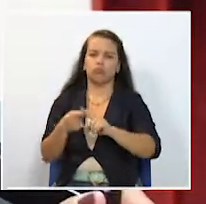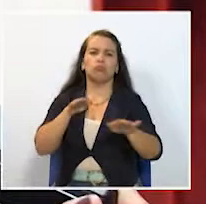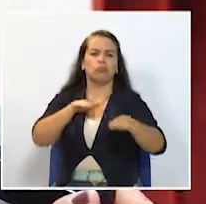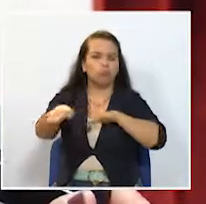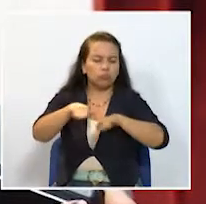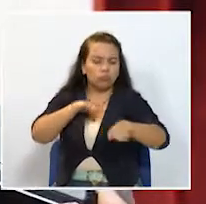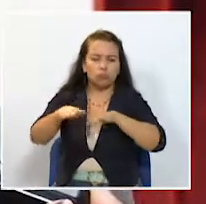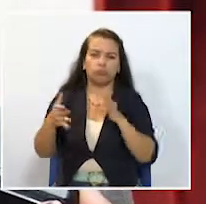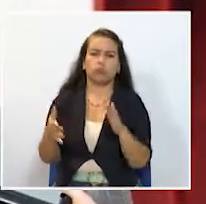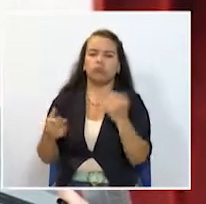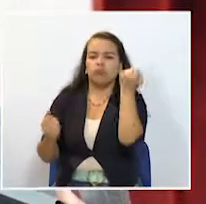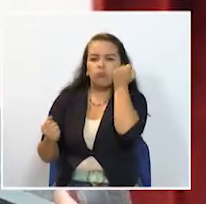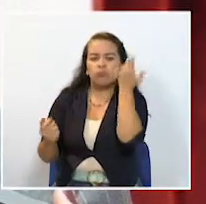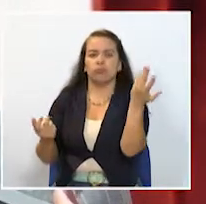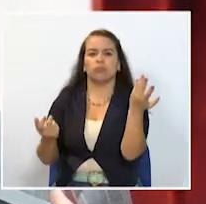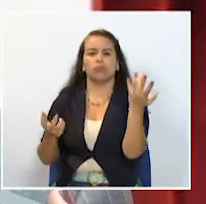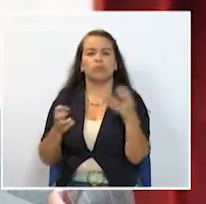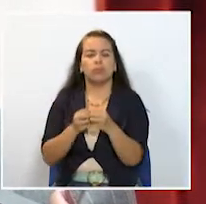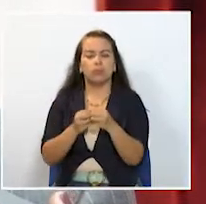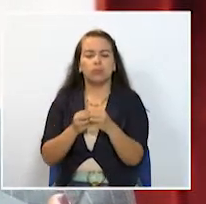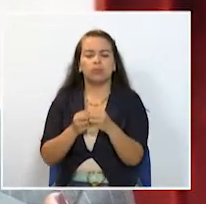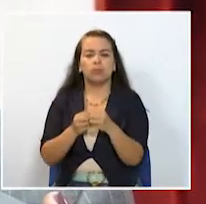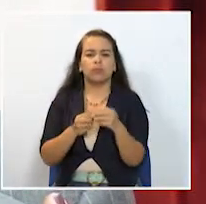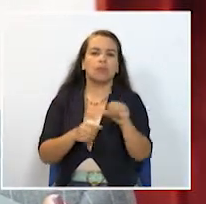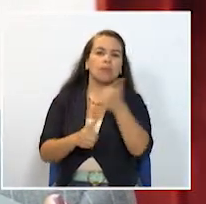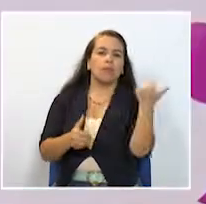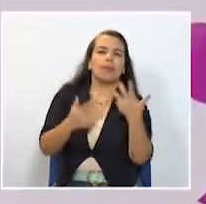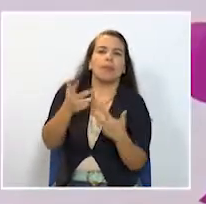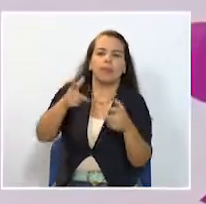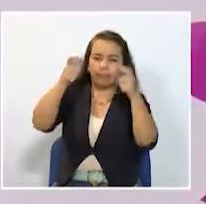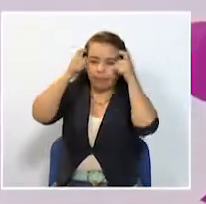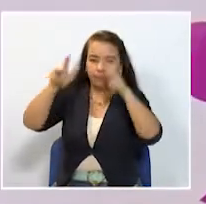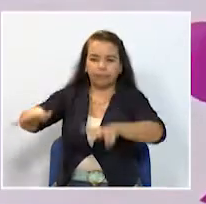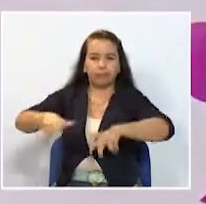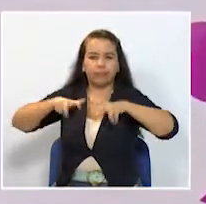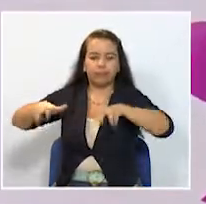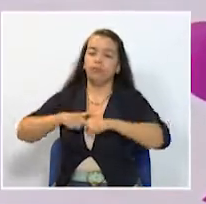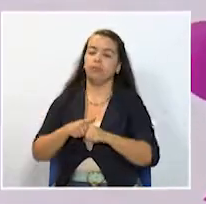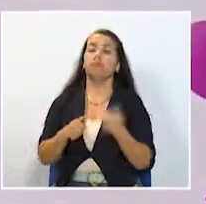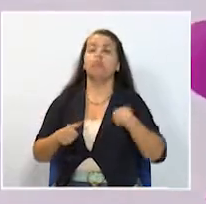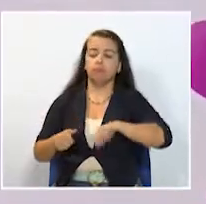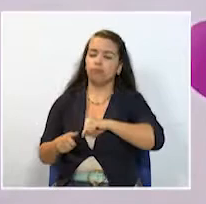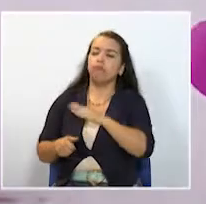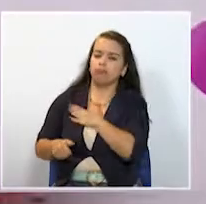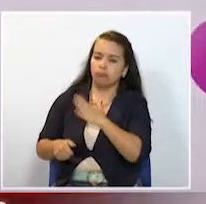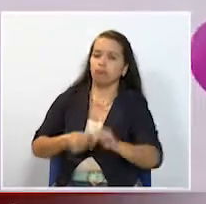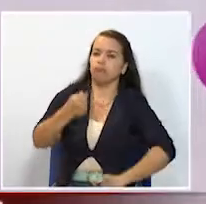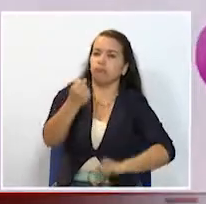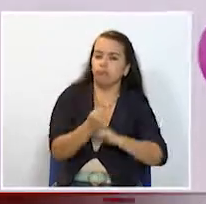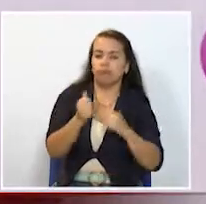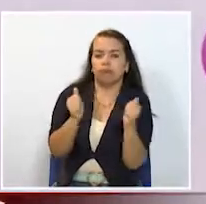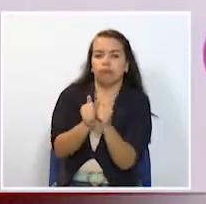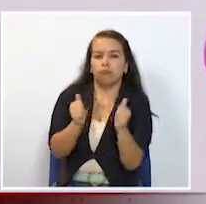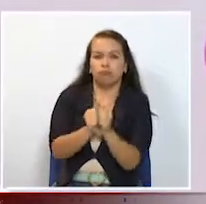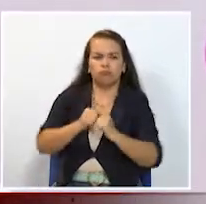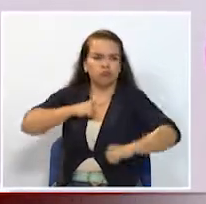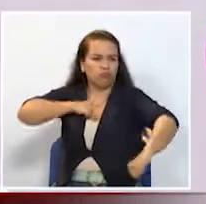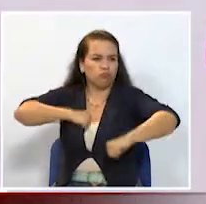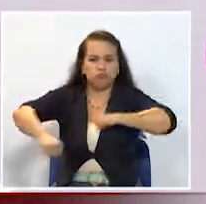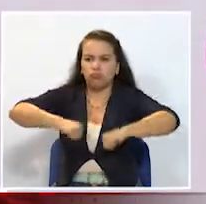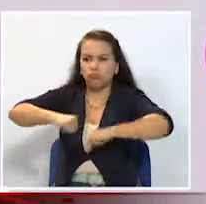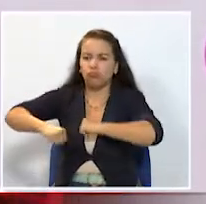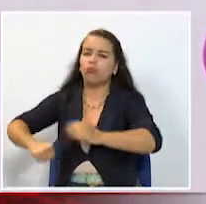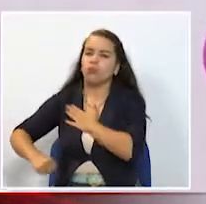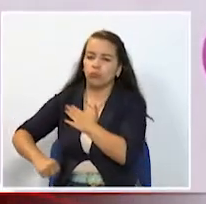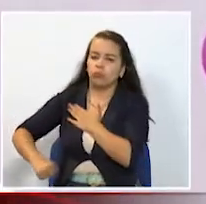todo lo que tiene que ver con los sistemas agrícolas Estamos dispuestos a apoyar, acompañar, a gestionar y